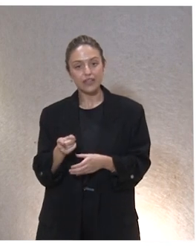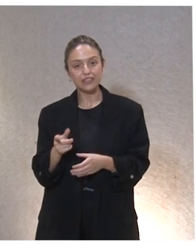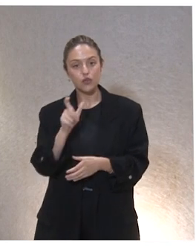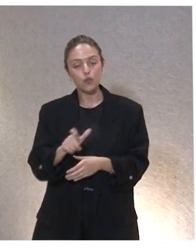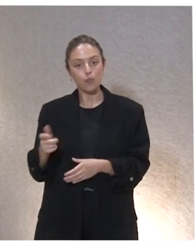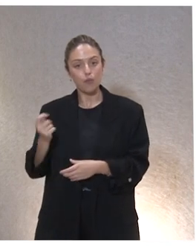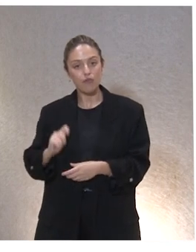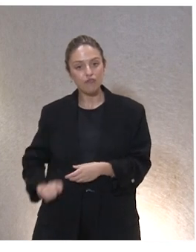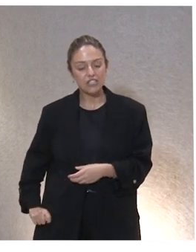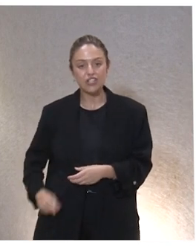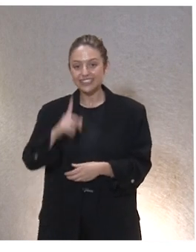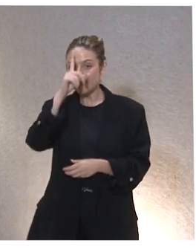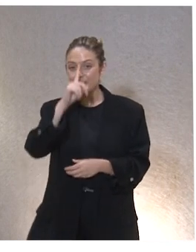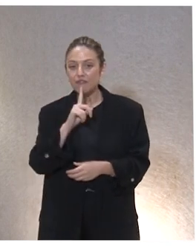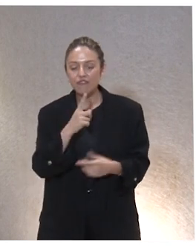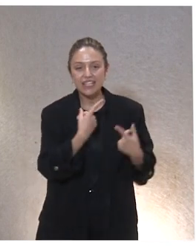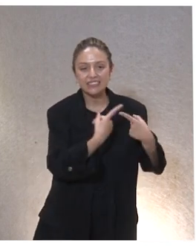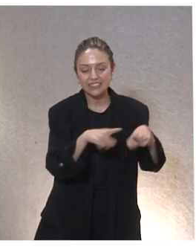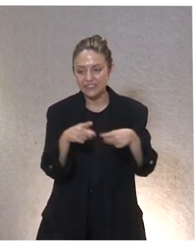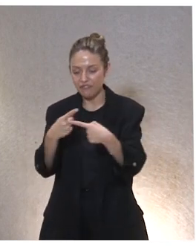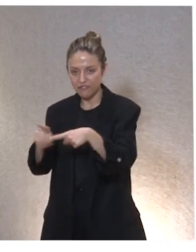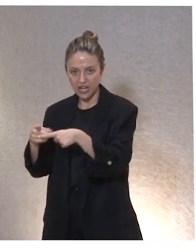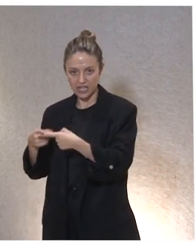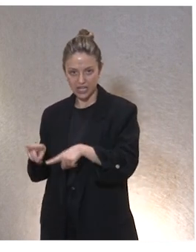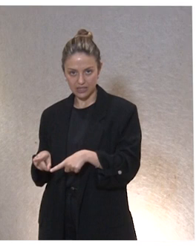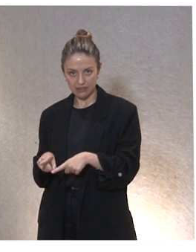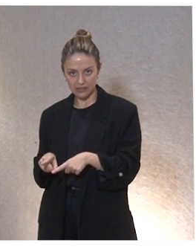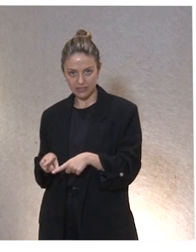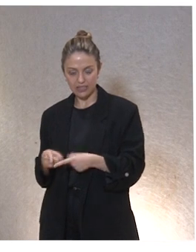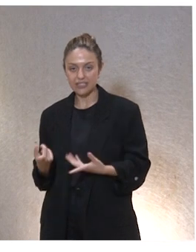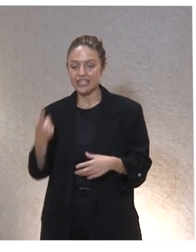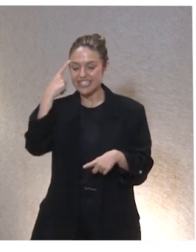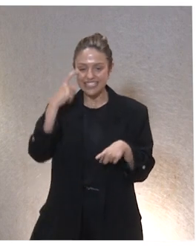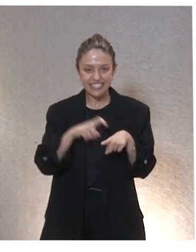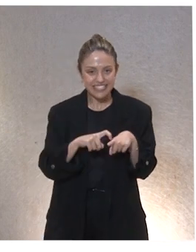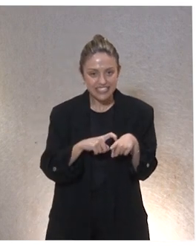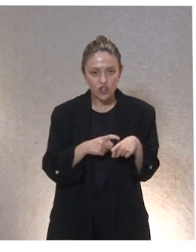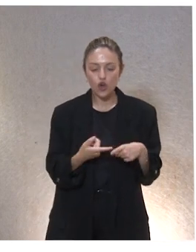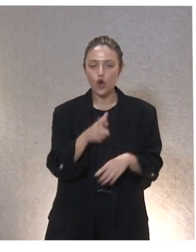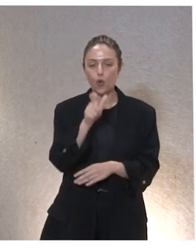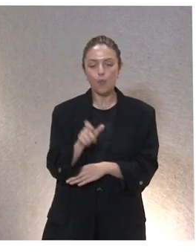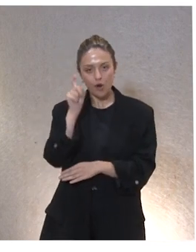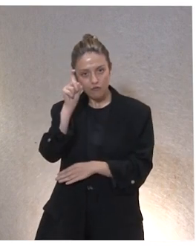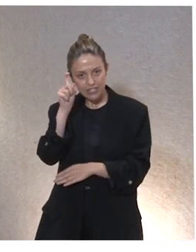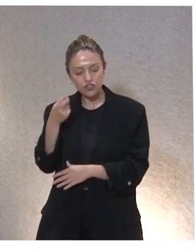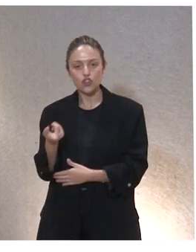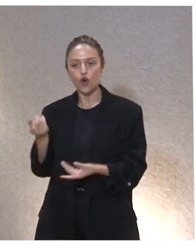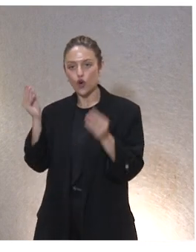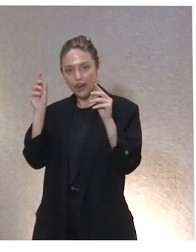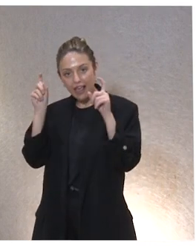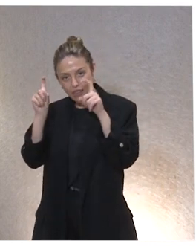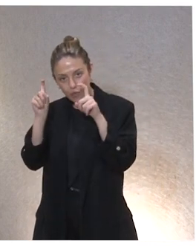profesionales de perfiles muy diferentes, puede haber psicólogo, puede haber profesor, puede haber educador,